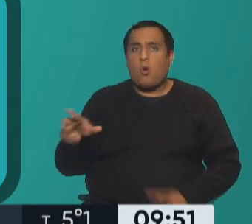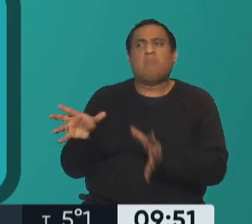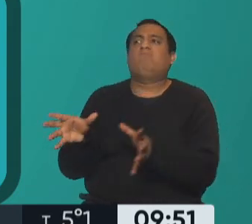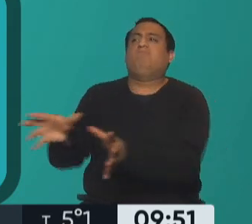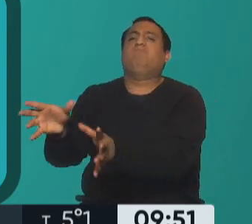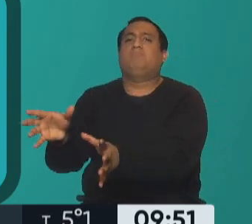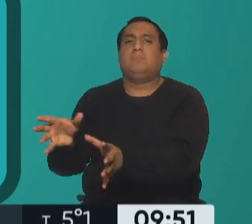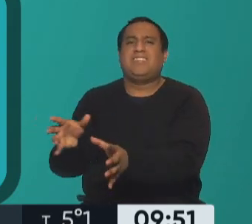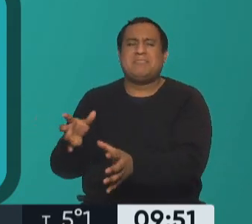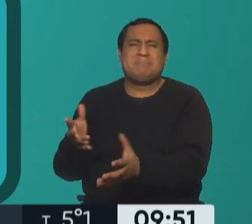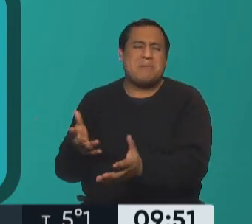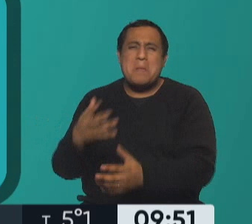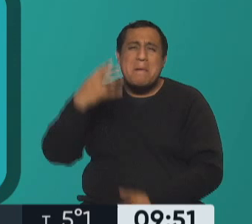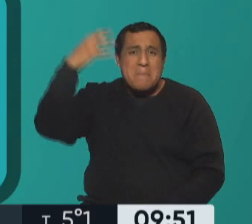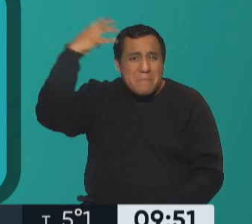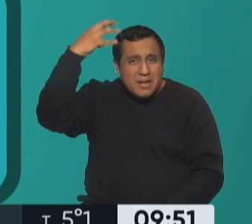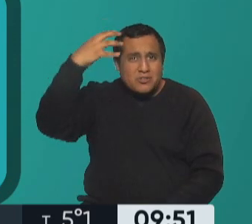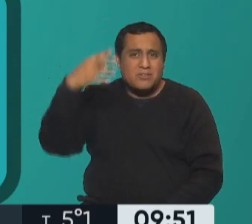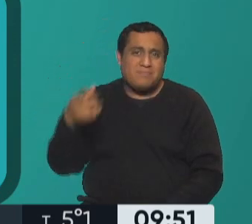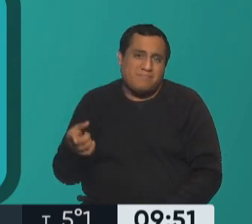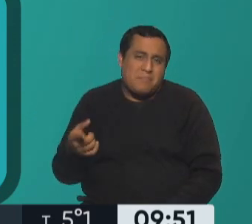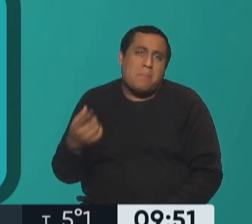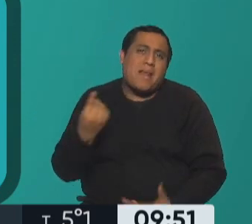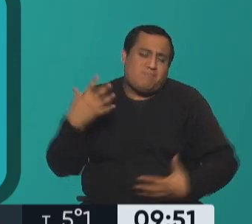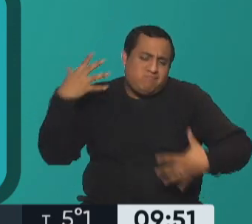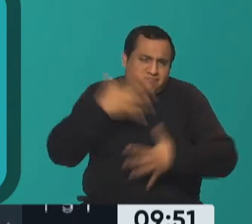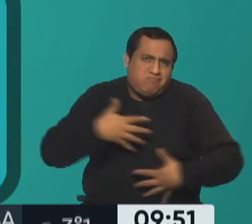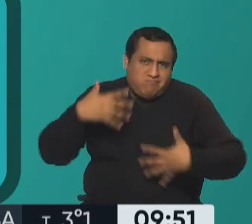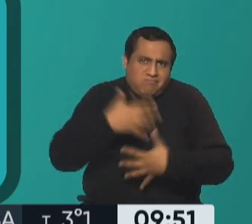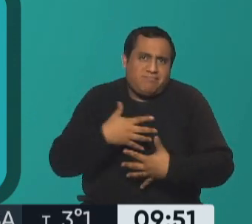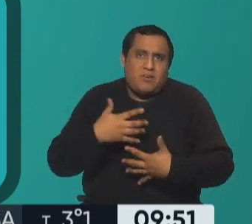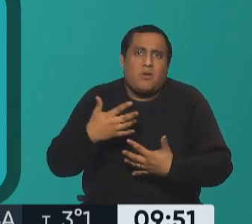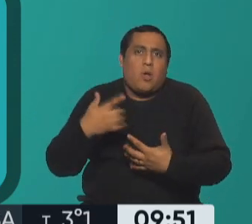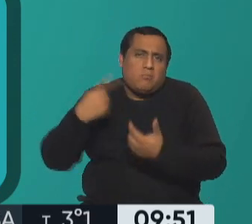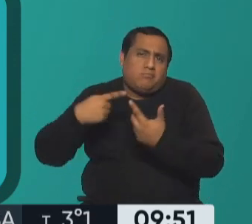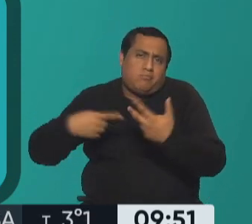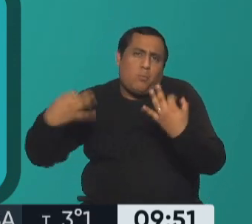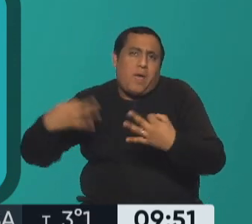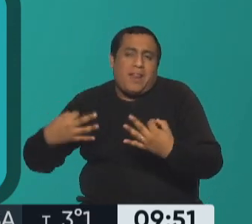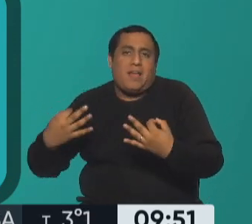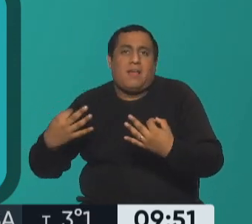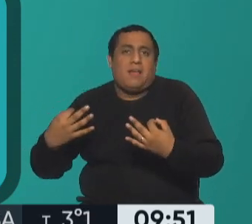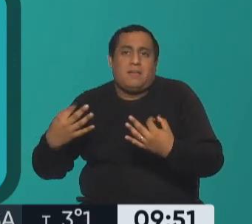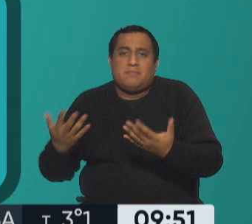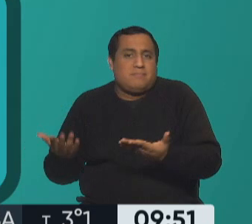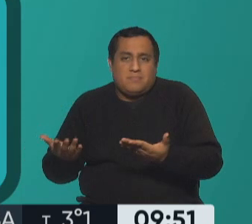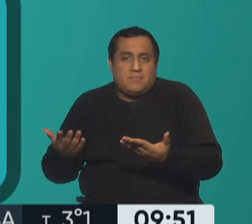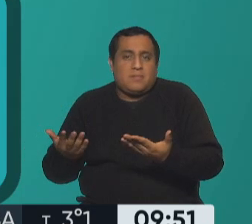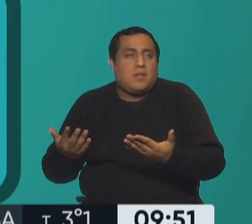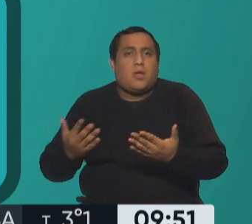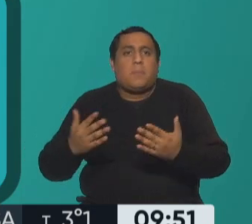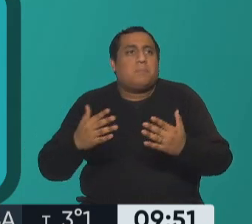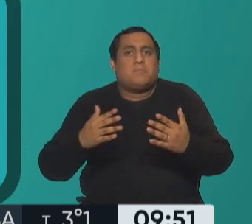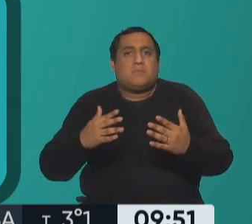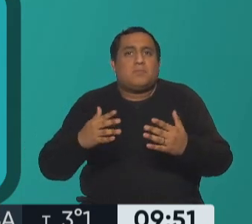el baño es un lugar de la salud y de bañarse y de un montón de cosas que son las que están buenas y no hay ningún lugar de la casa que me guste